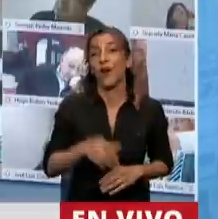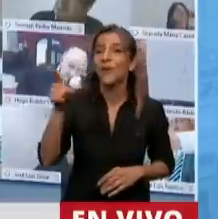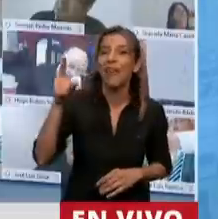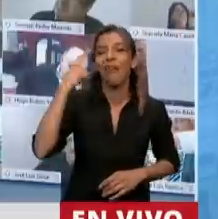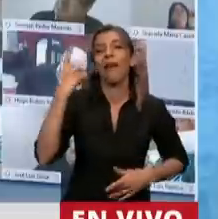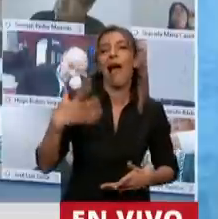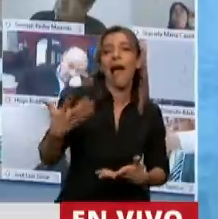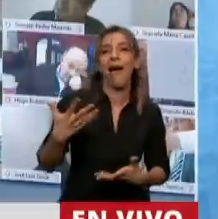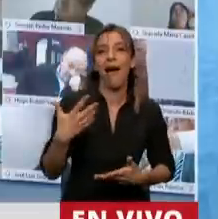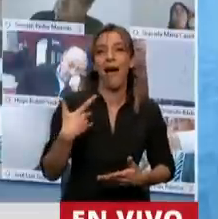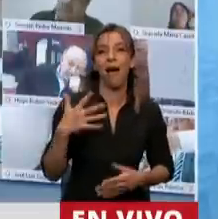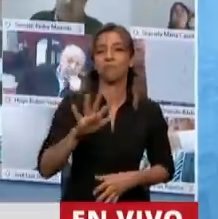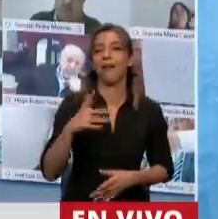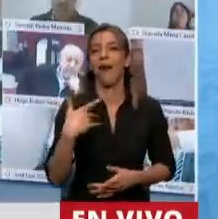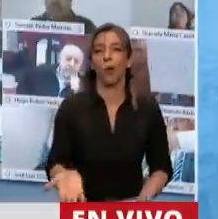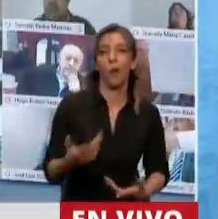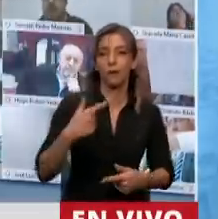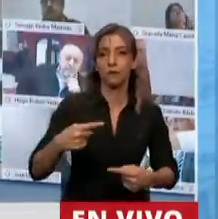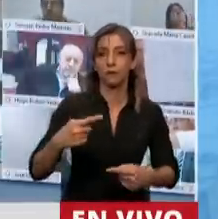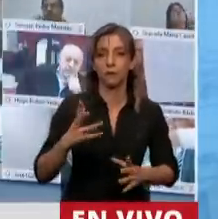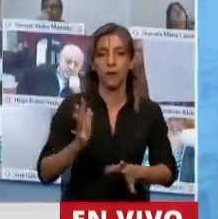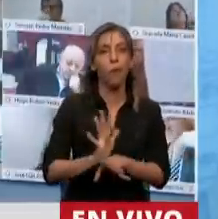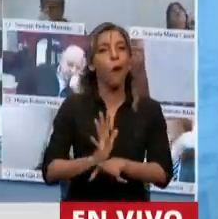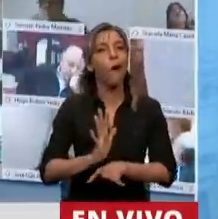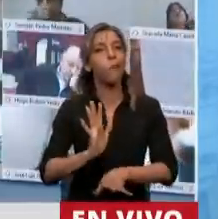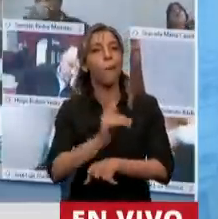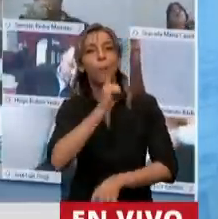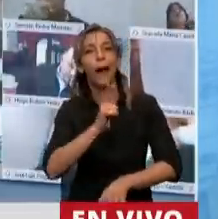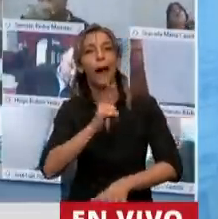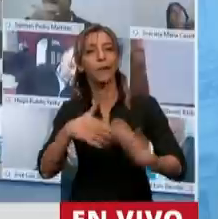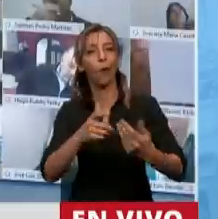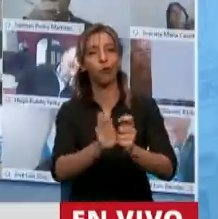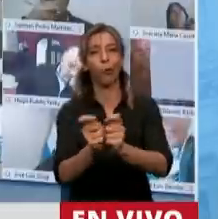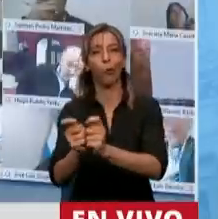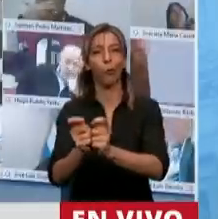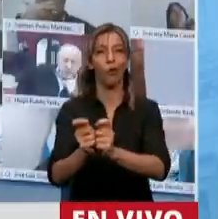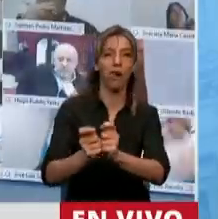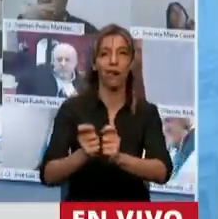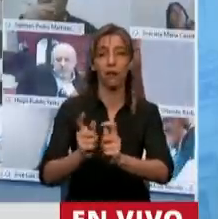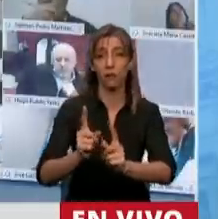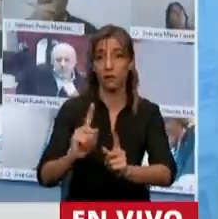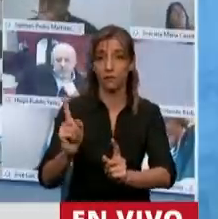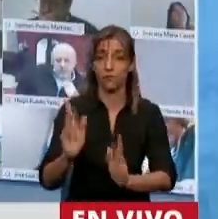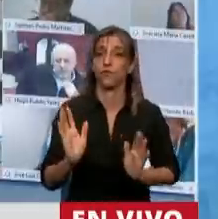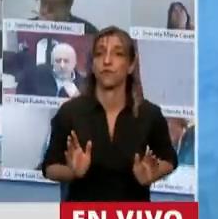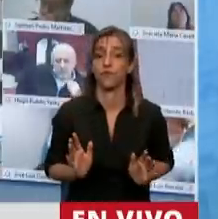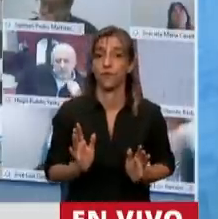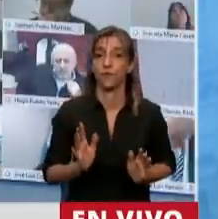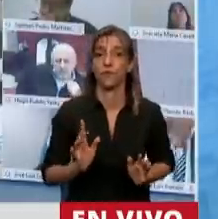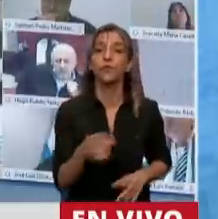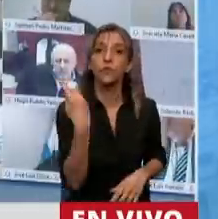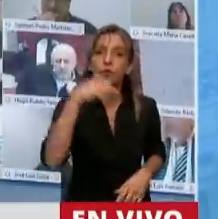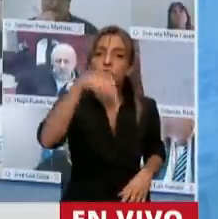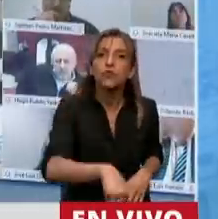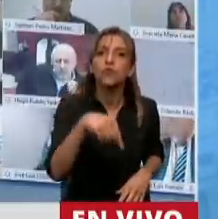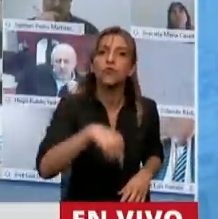partido de truco. Aquí lo que está en juego a partir de esta sesión de hoy, Presidente, es la